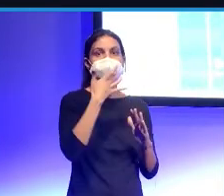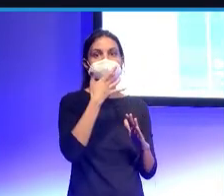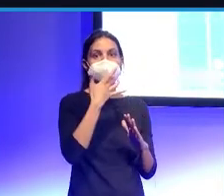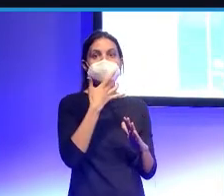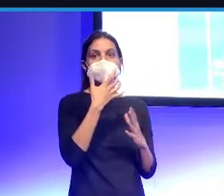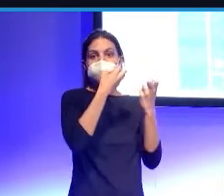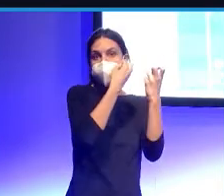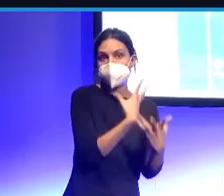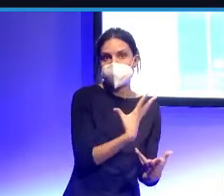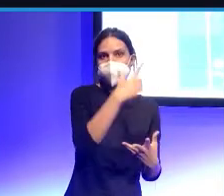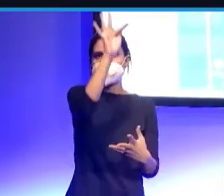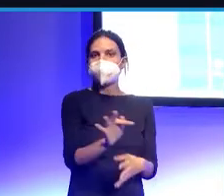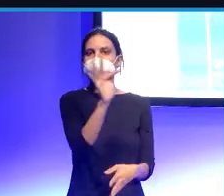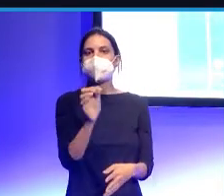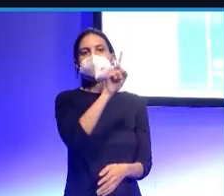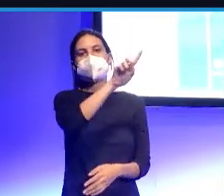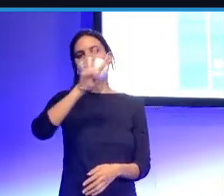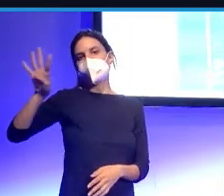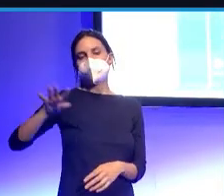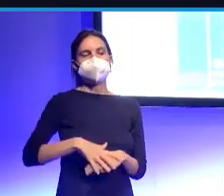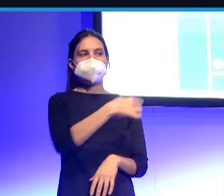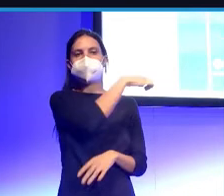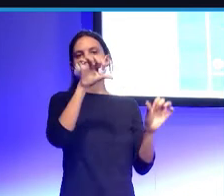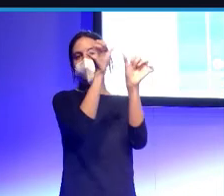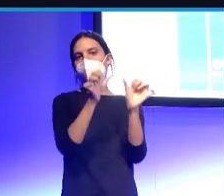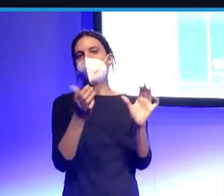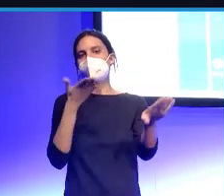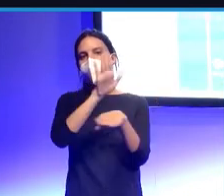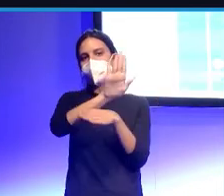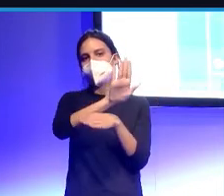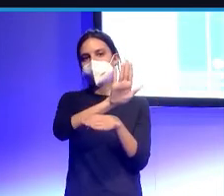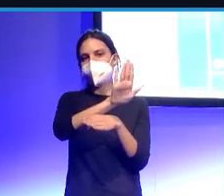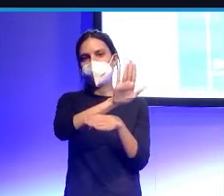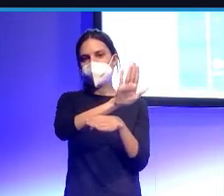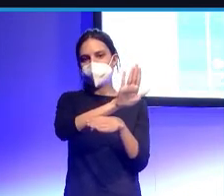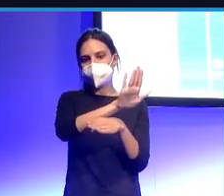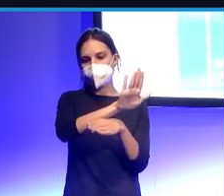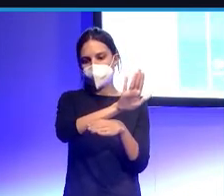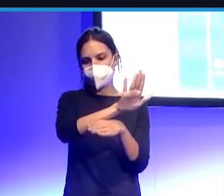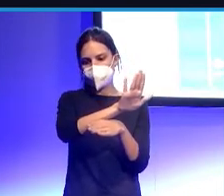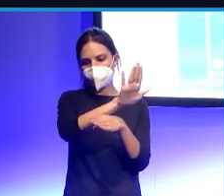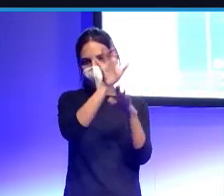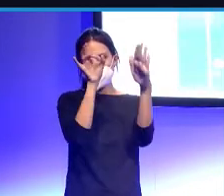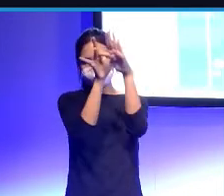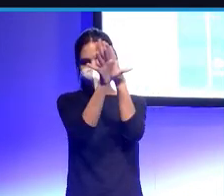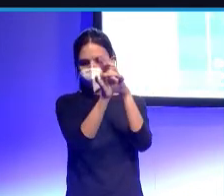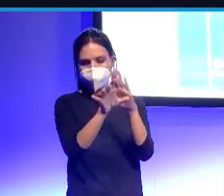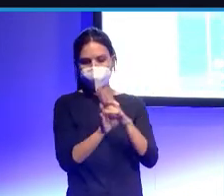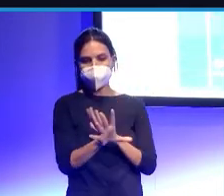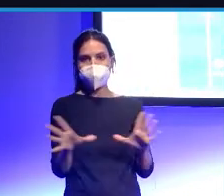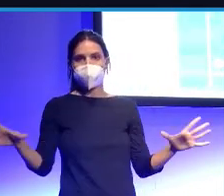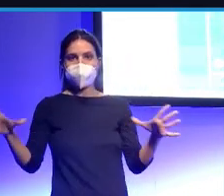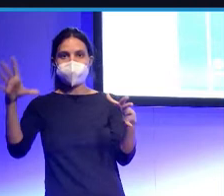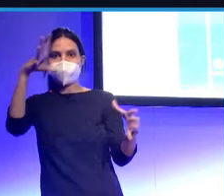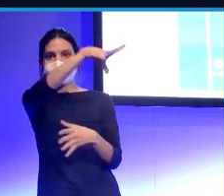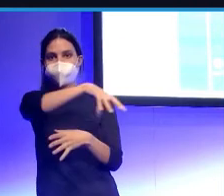llega a 14. Este modelo, lo que viene a representar, está basado en un montón de tiros que tenemos en nuestra base de datos. Somos como unos